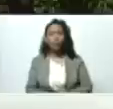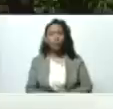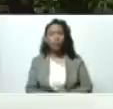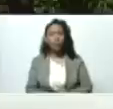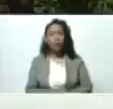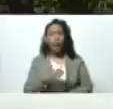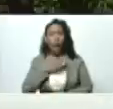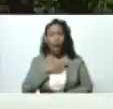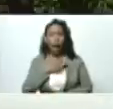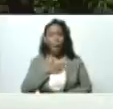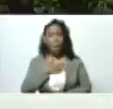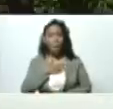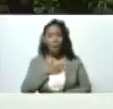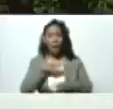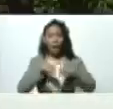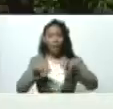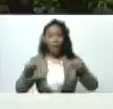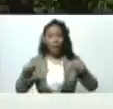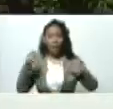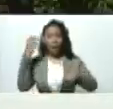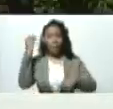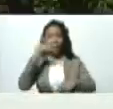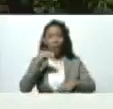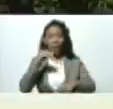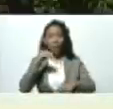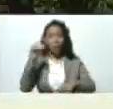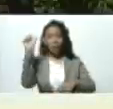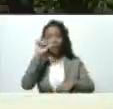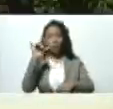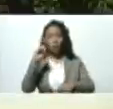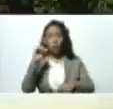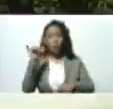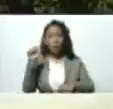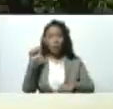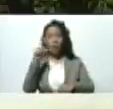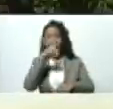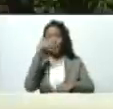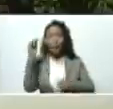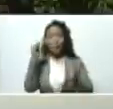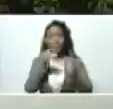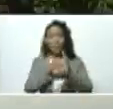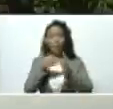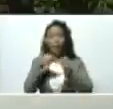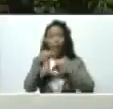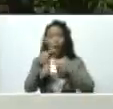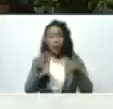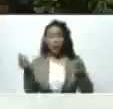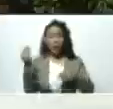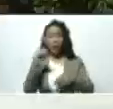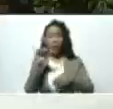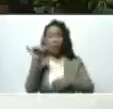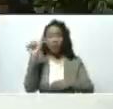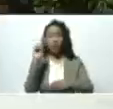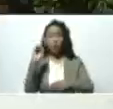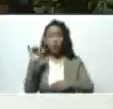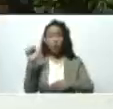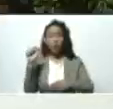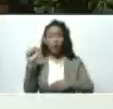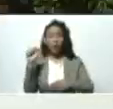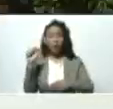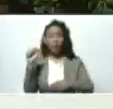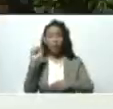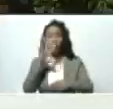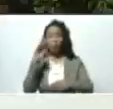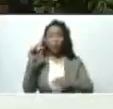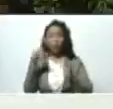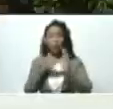.000 hectáreas más de soya en Monagas 100.000 hectáreas más de soya en Anzuategui y 50